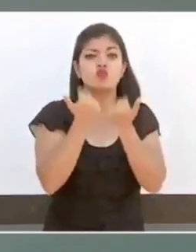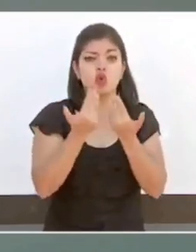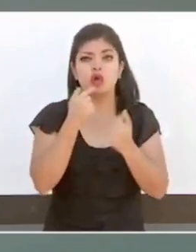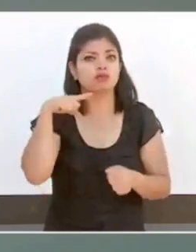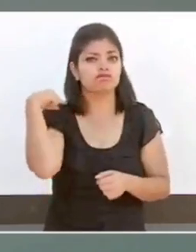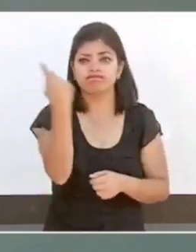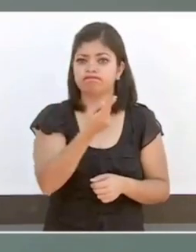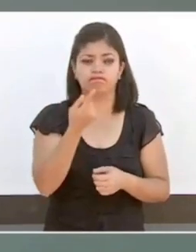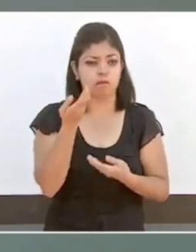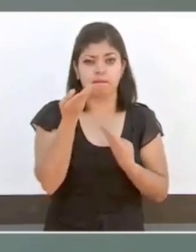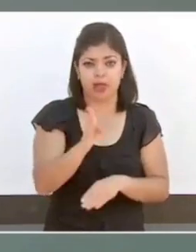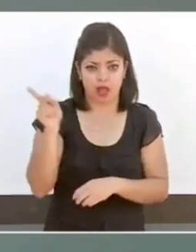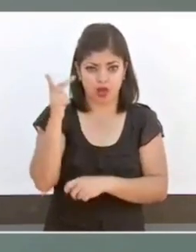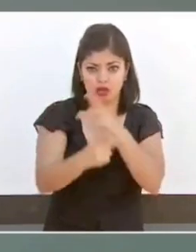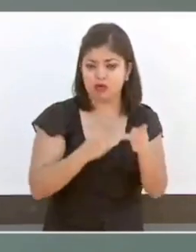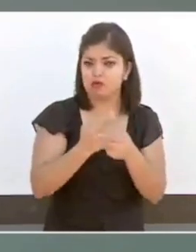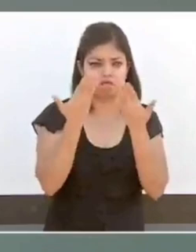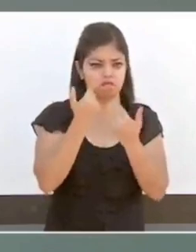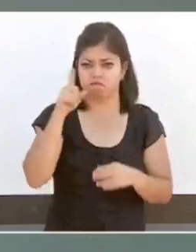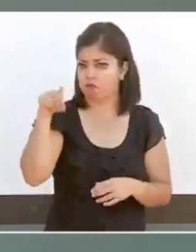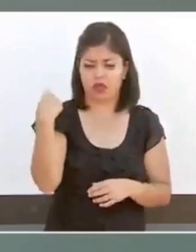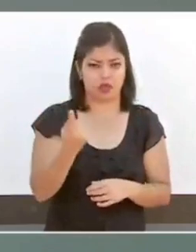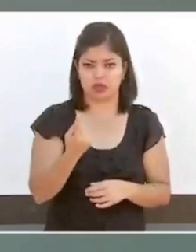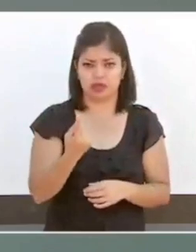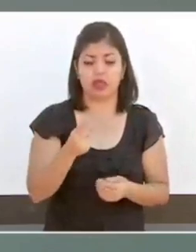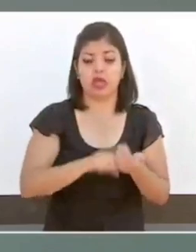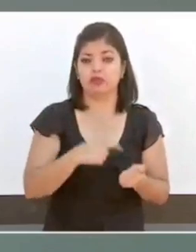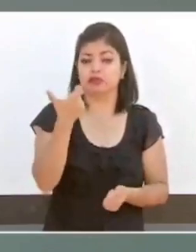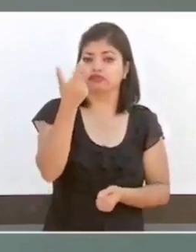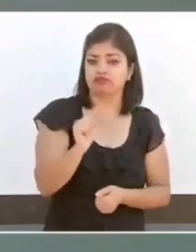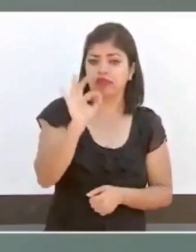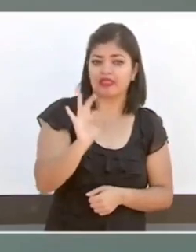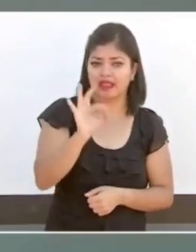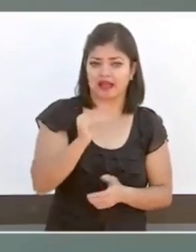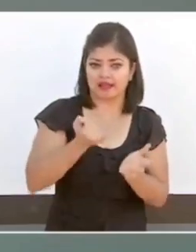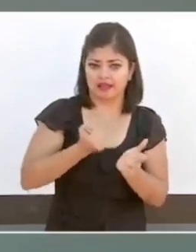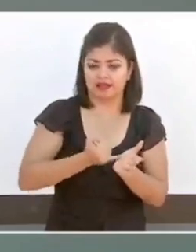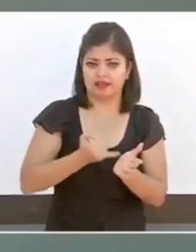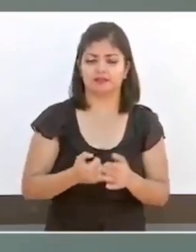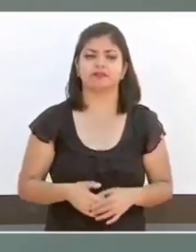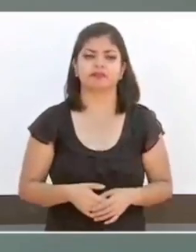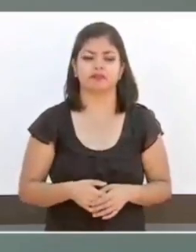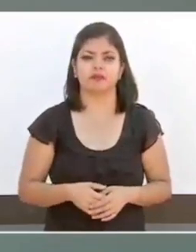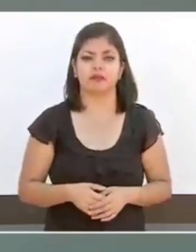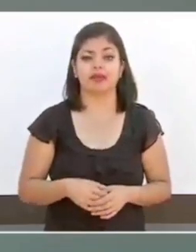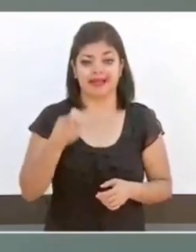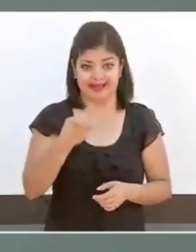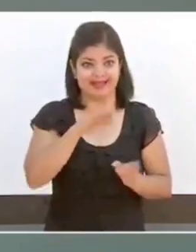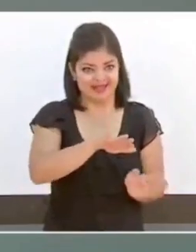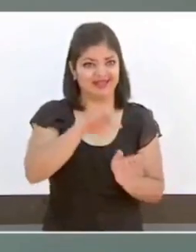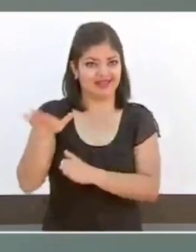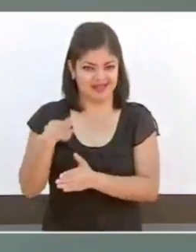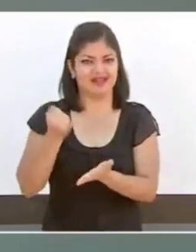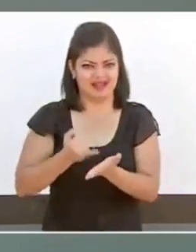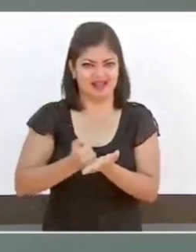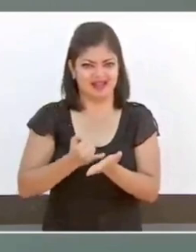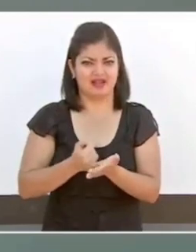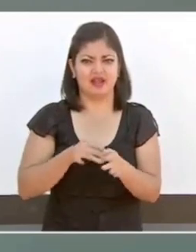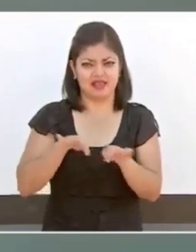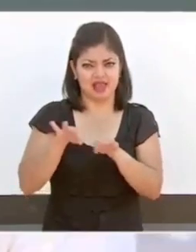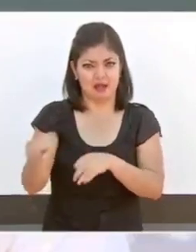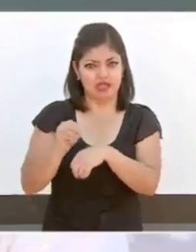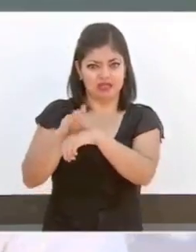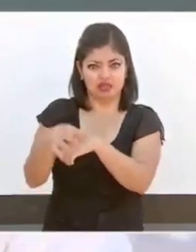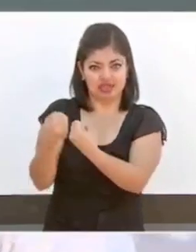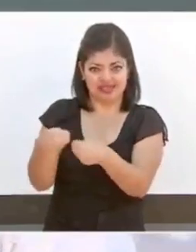que otorgue estos créditos con esas tasas de interés. Además de estos créditos otorgados a empresas con trabajadores en el